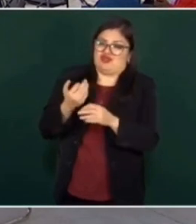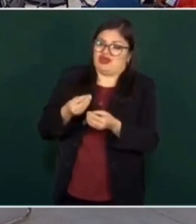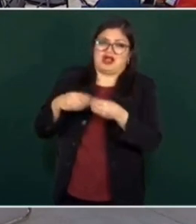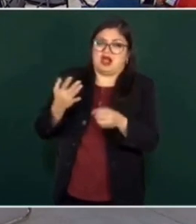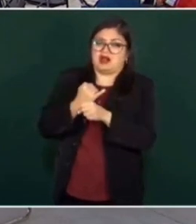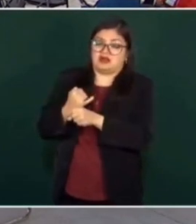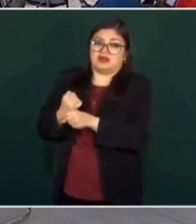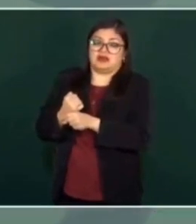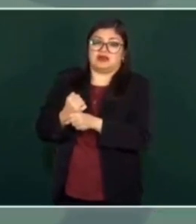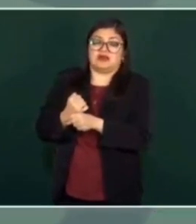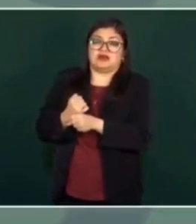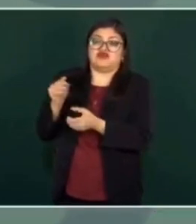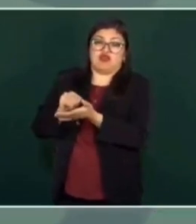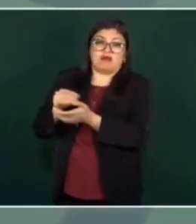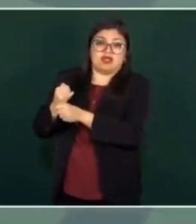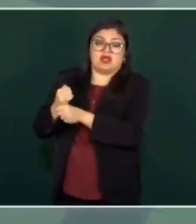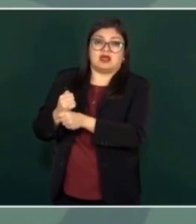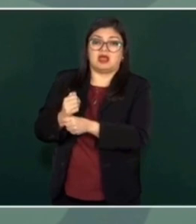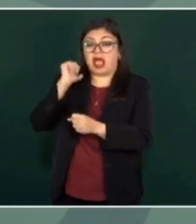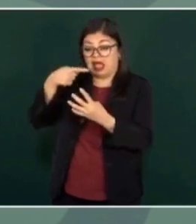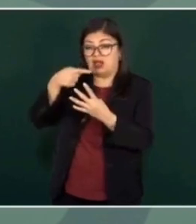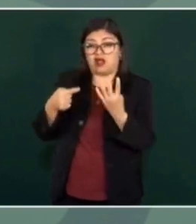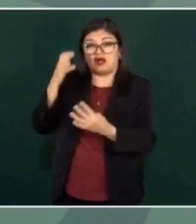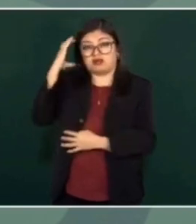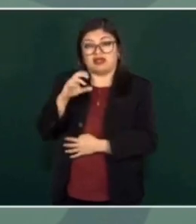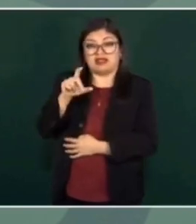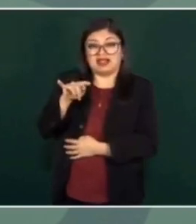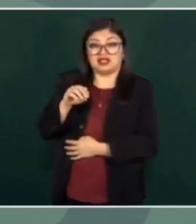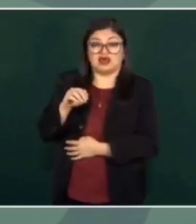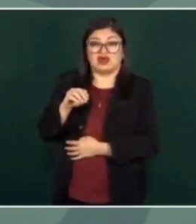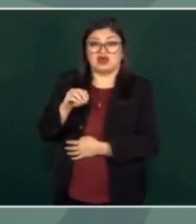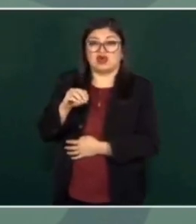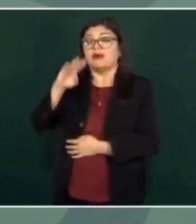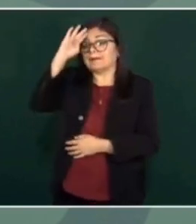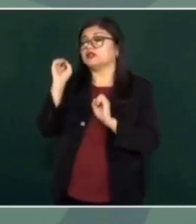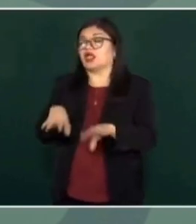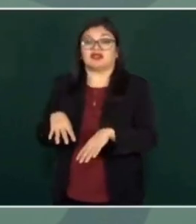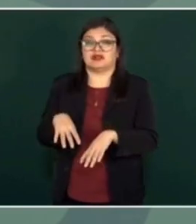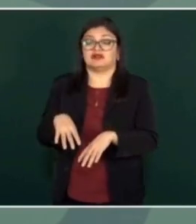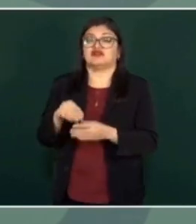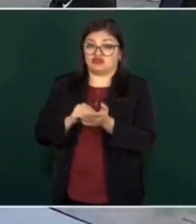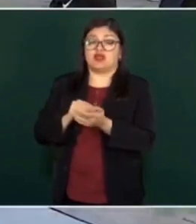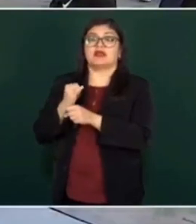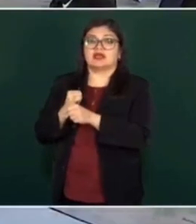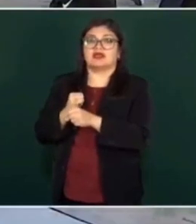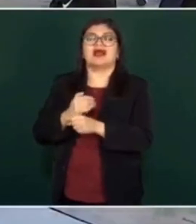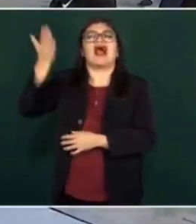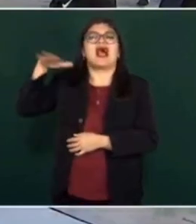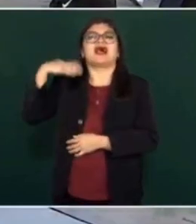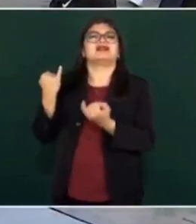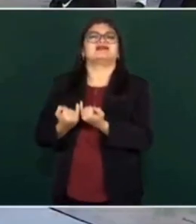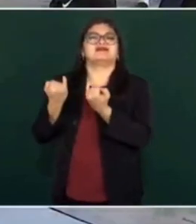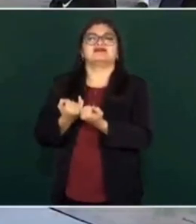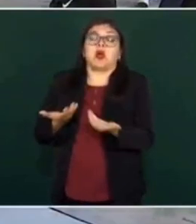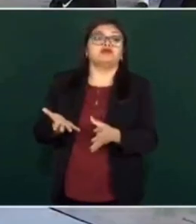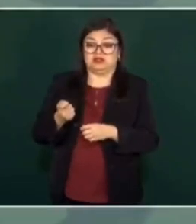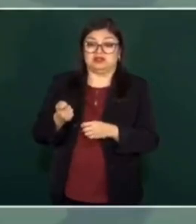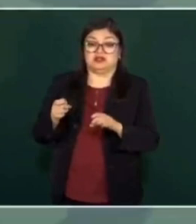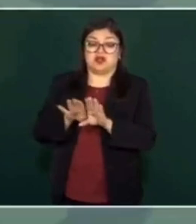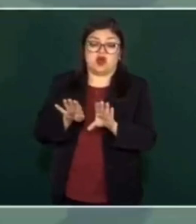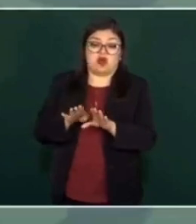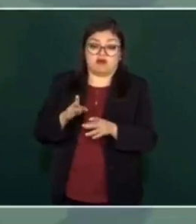Está en eso. No hay ningún delito. En el país, que no se ha investigado. Ya no es como antes, pues, de que había impunidad.